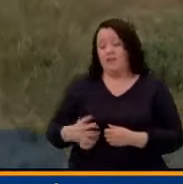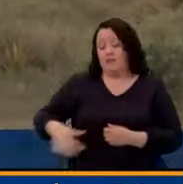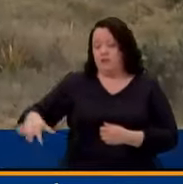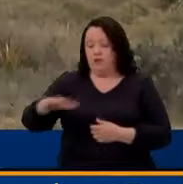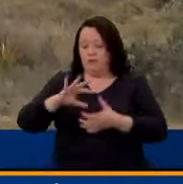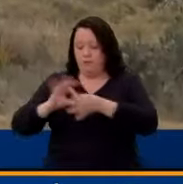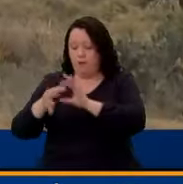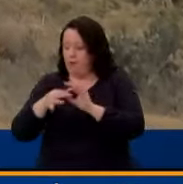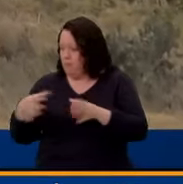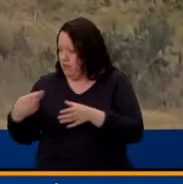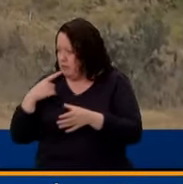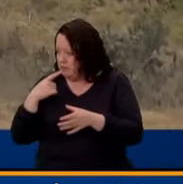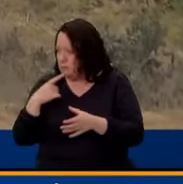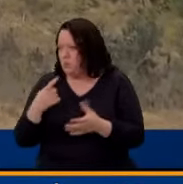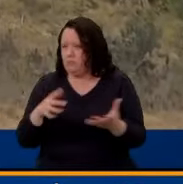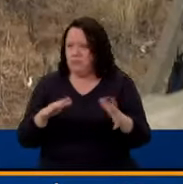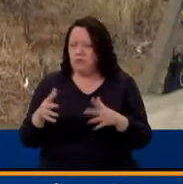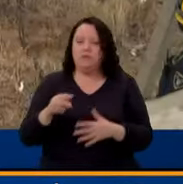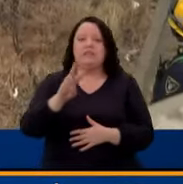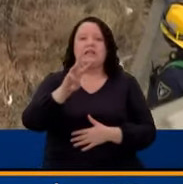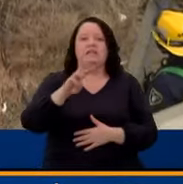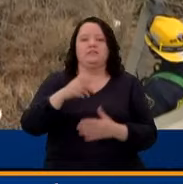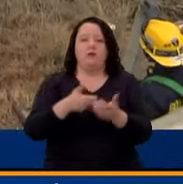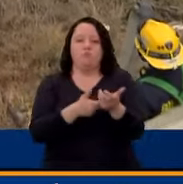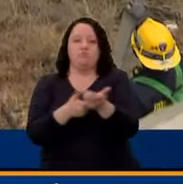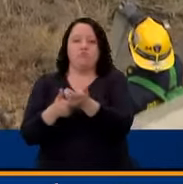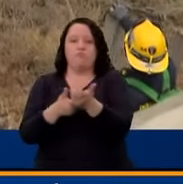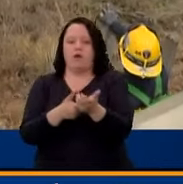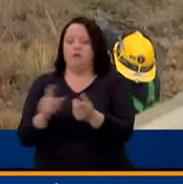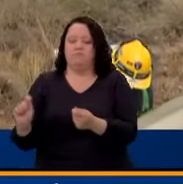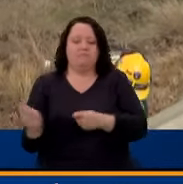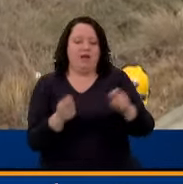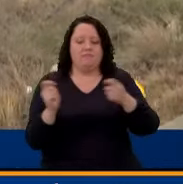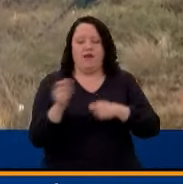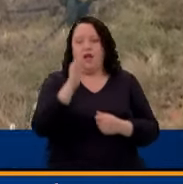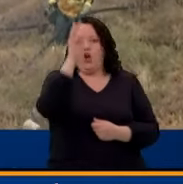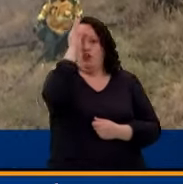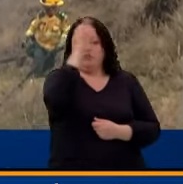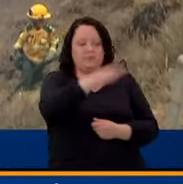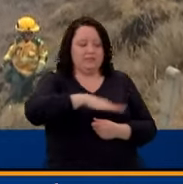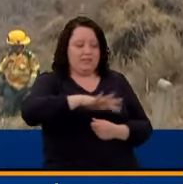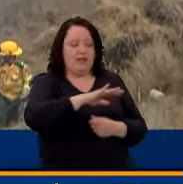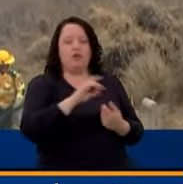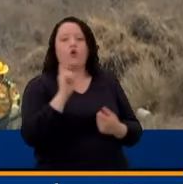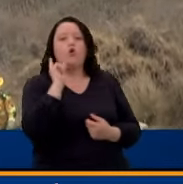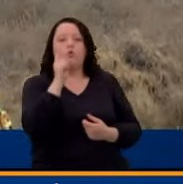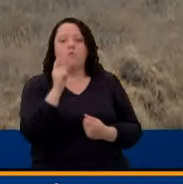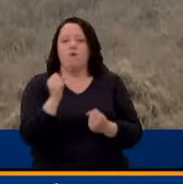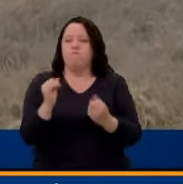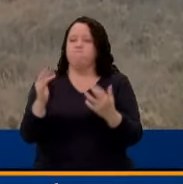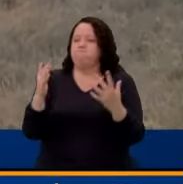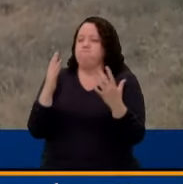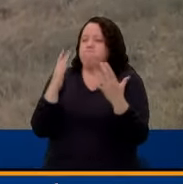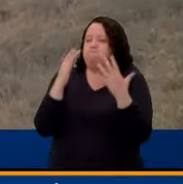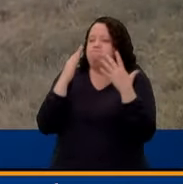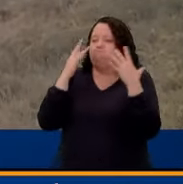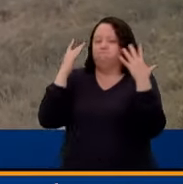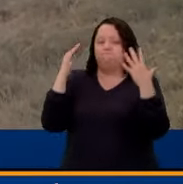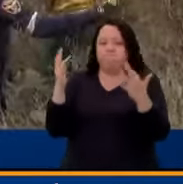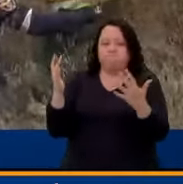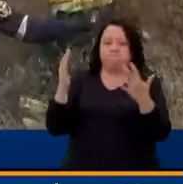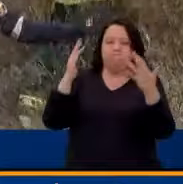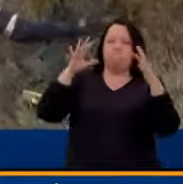unificado hemos tenido que trasladar más o menos a tres bomberos a nuestro hospital del municipio debido a que las circunstancias de humo que se nos están